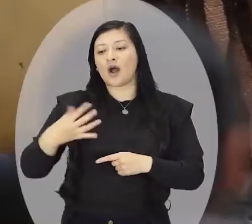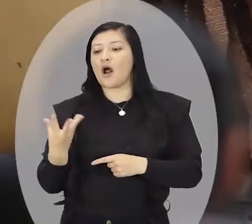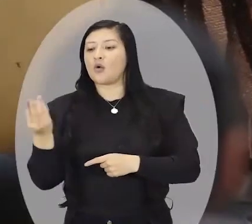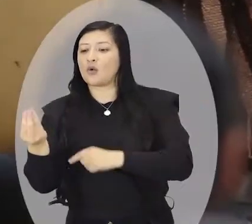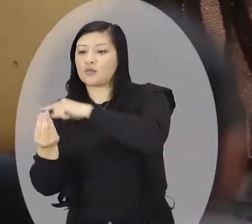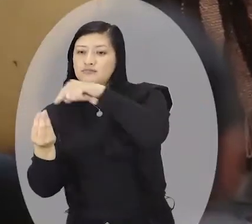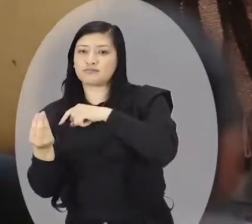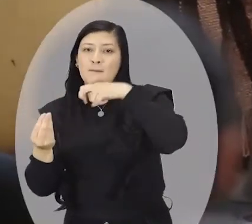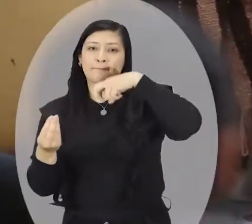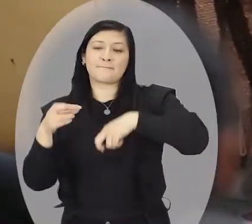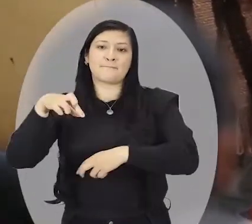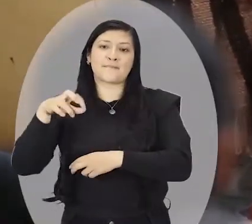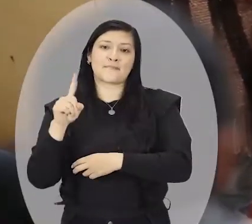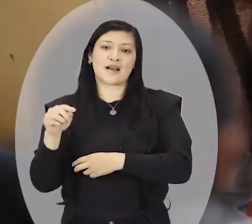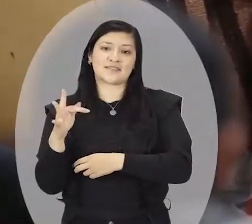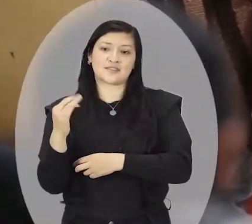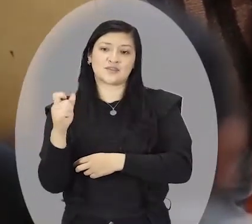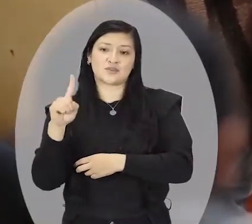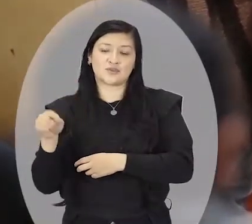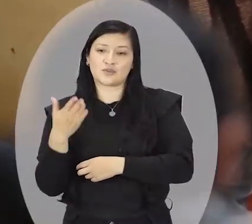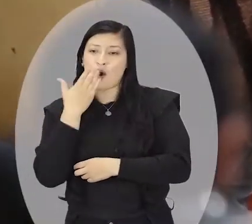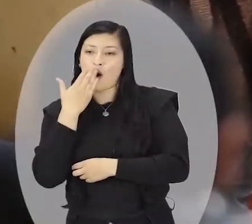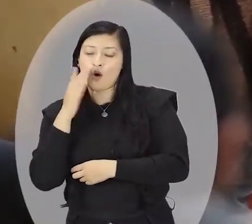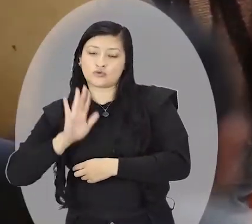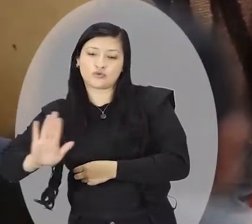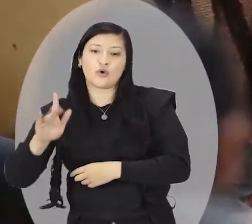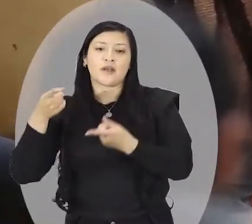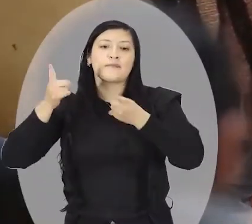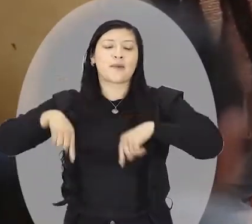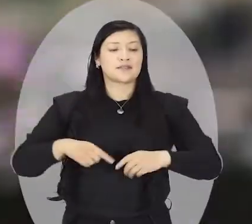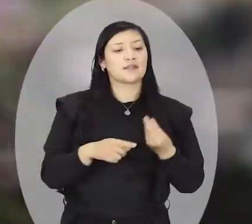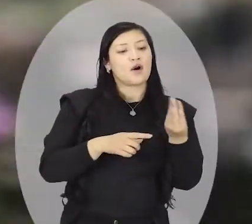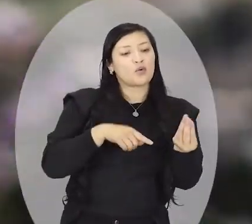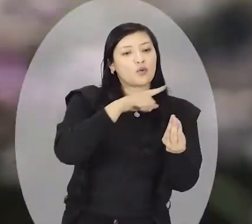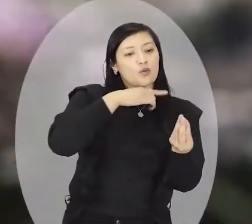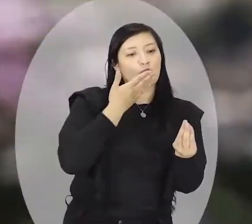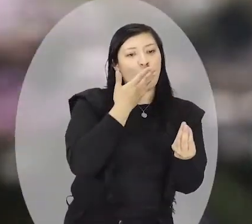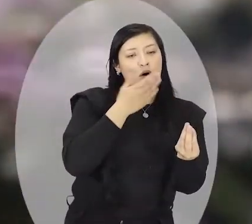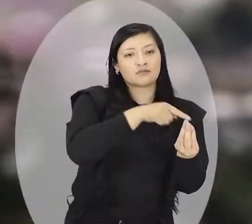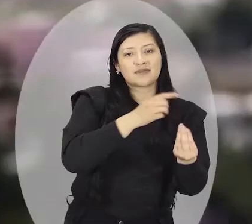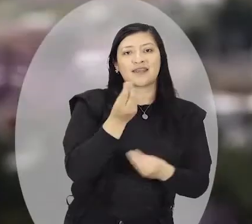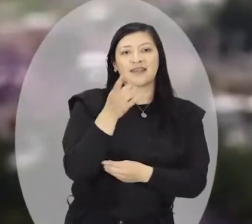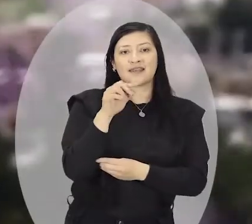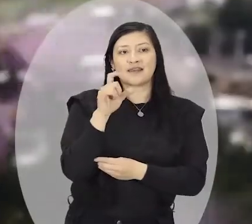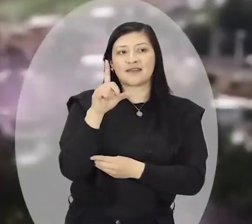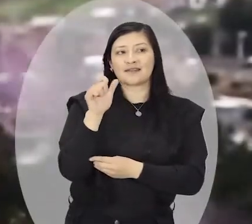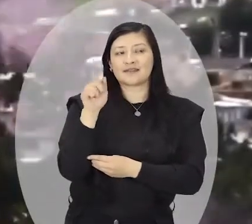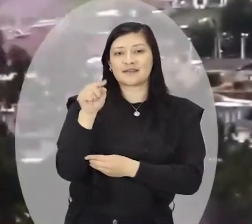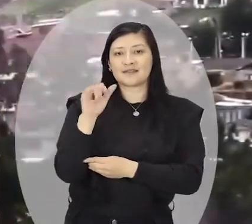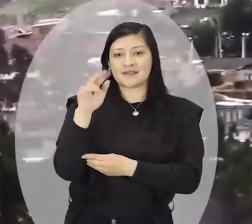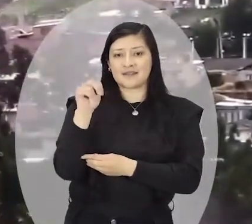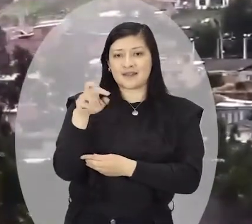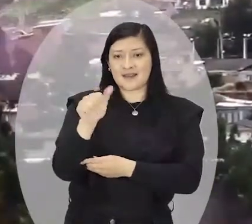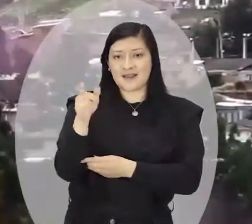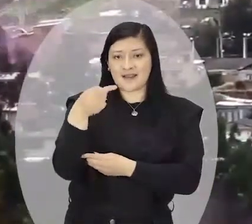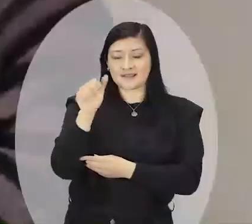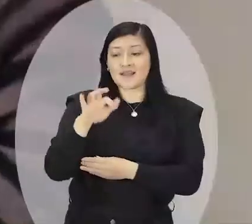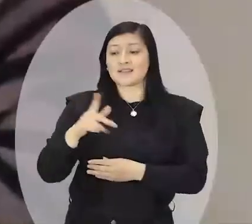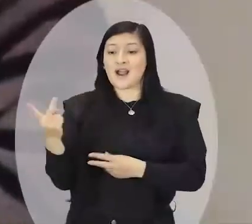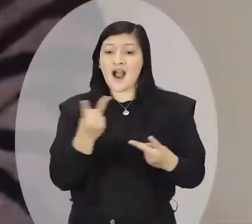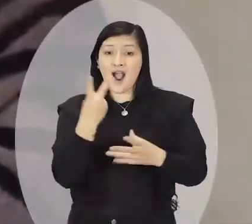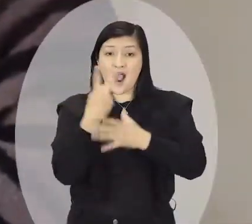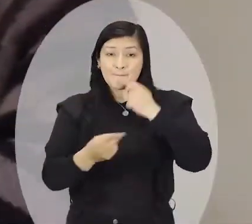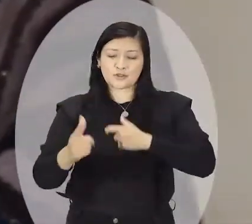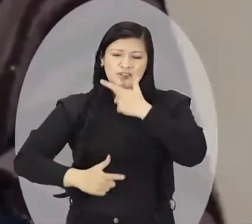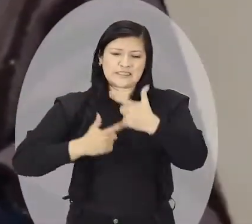pastos y Quillacingas. Ahí hay que enaltecer las luchas de estos pueblos que en este momento se materializan pero también hay que